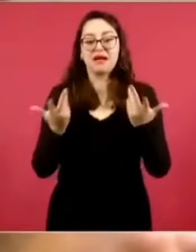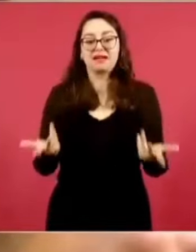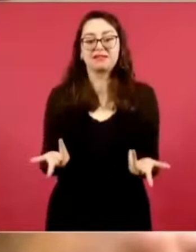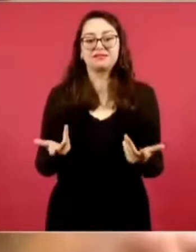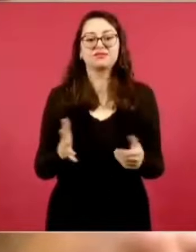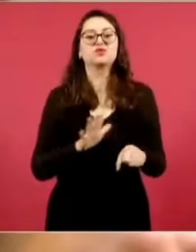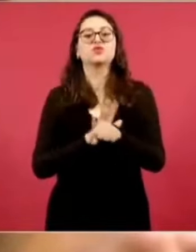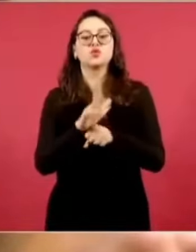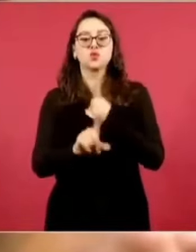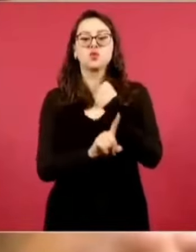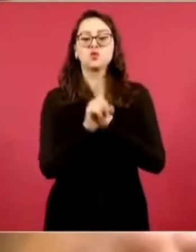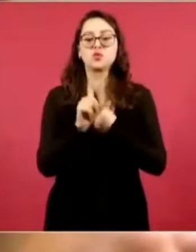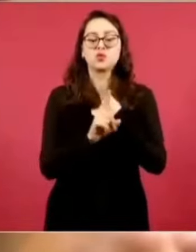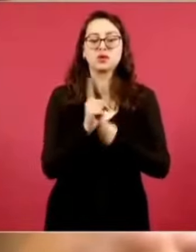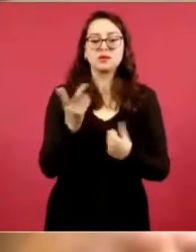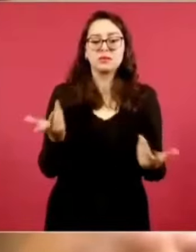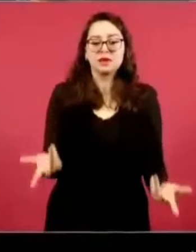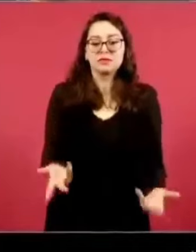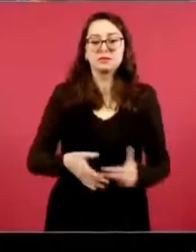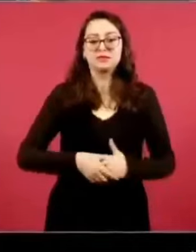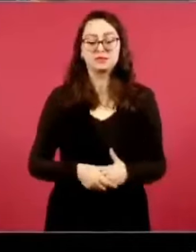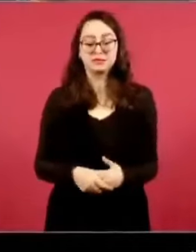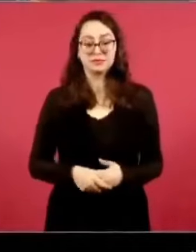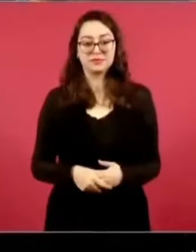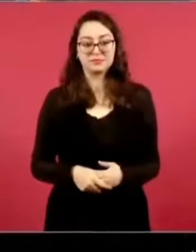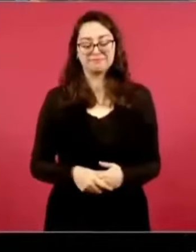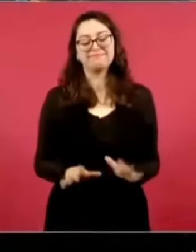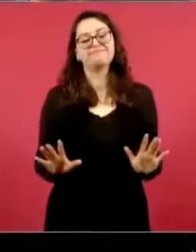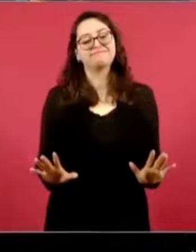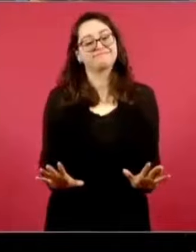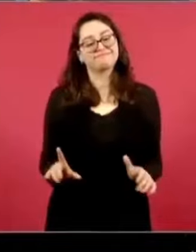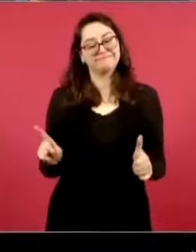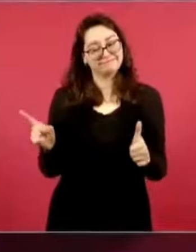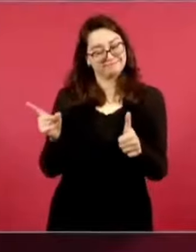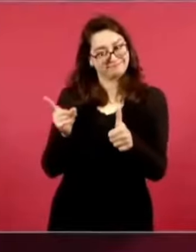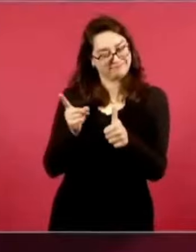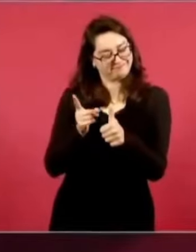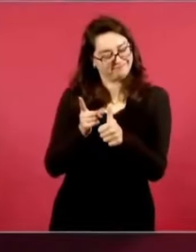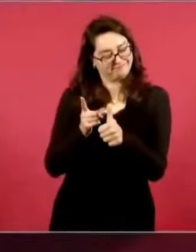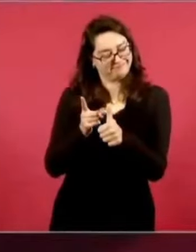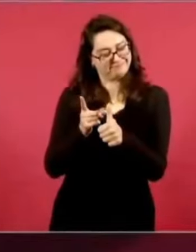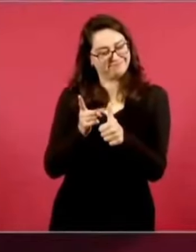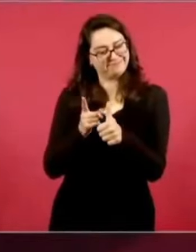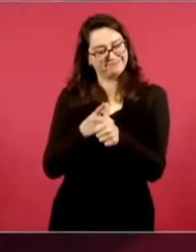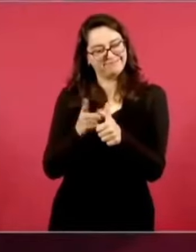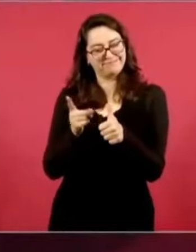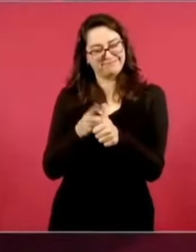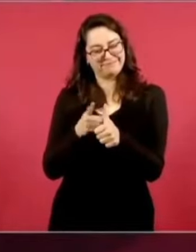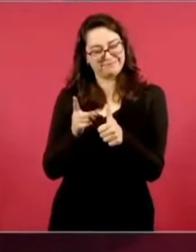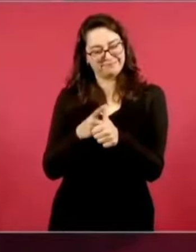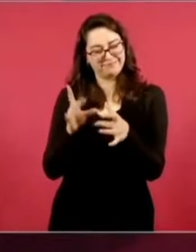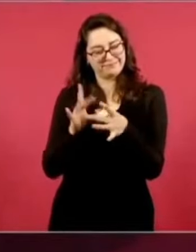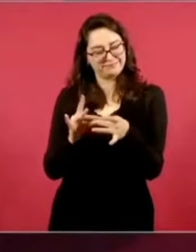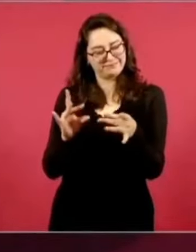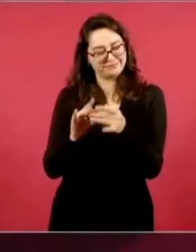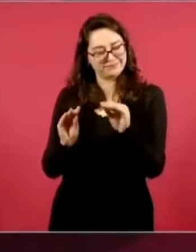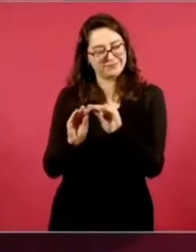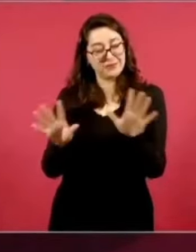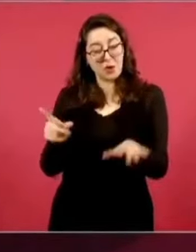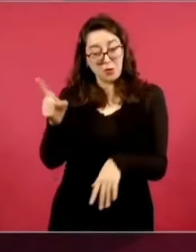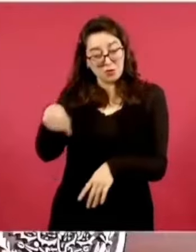es el problema para surtir estos medicamentos? Primero, ustedes antes no se interesaban en el asunto.